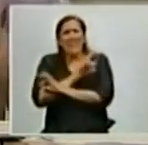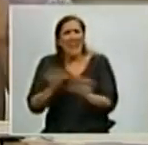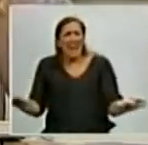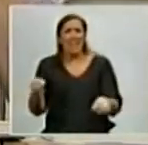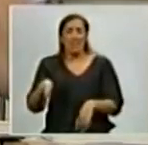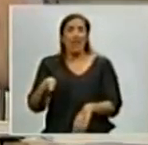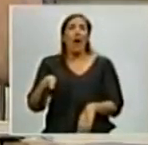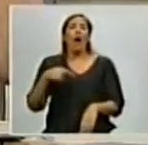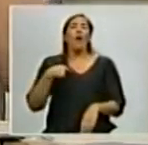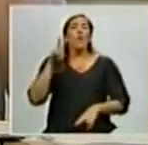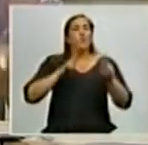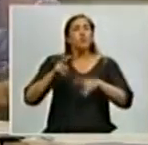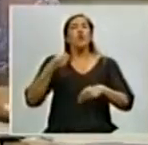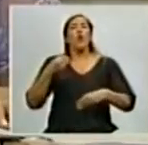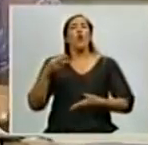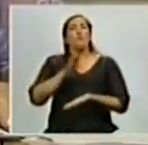Y debo decirles...